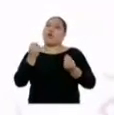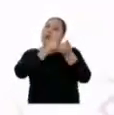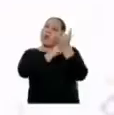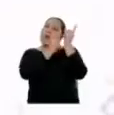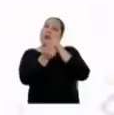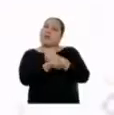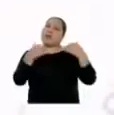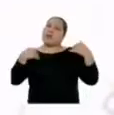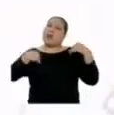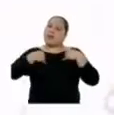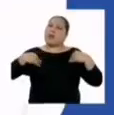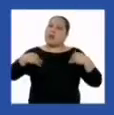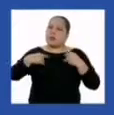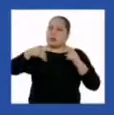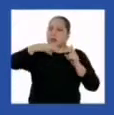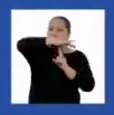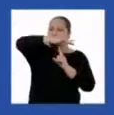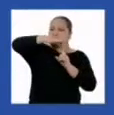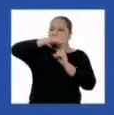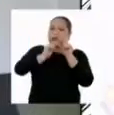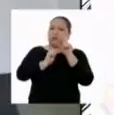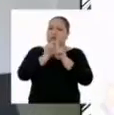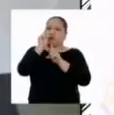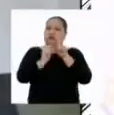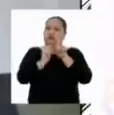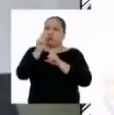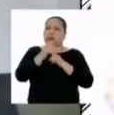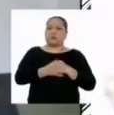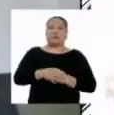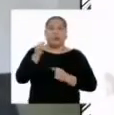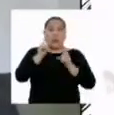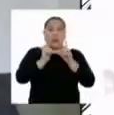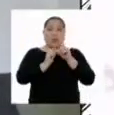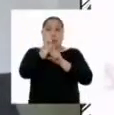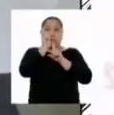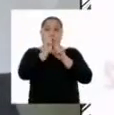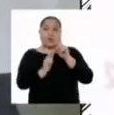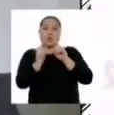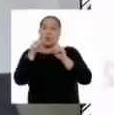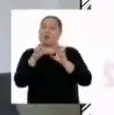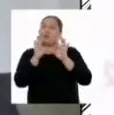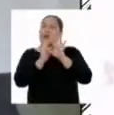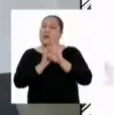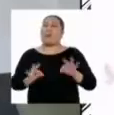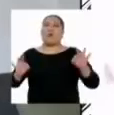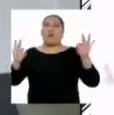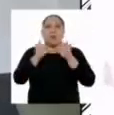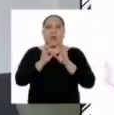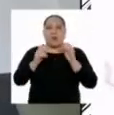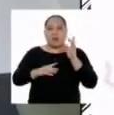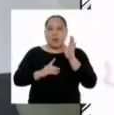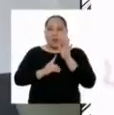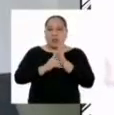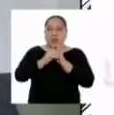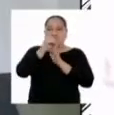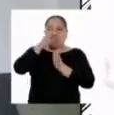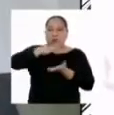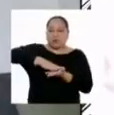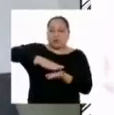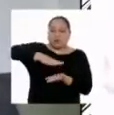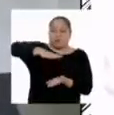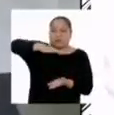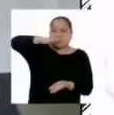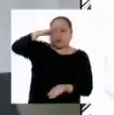La temperatura es un factor muy importante en el desarrollo y